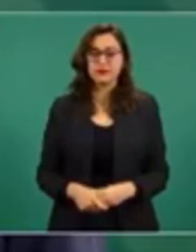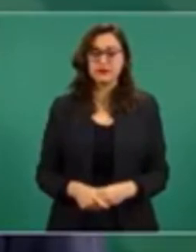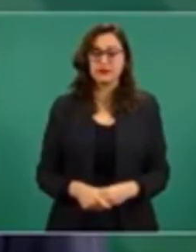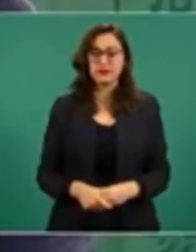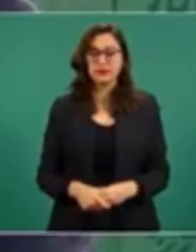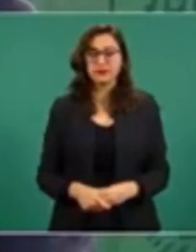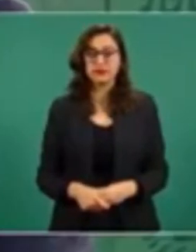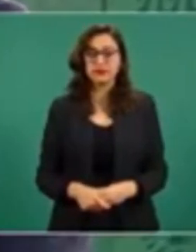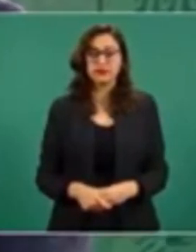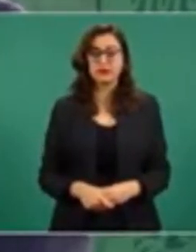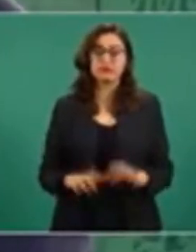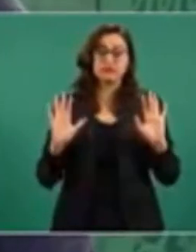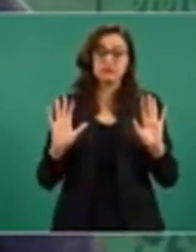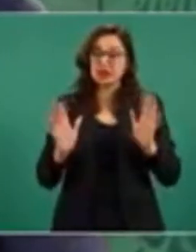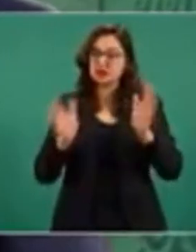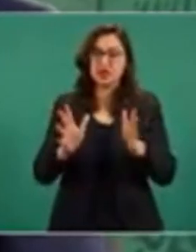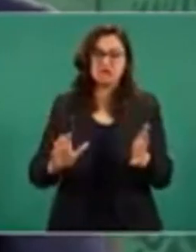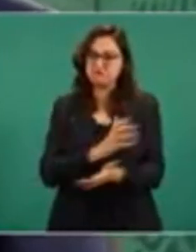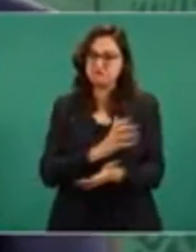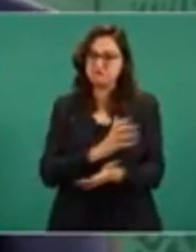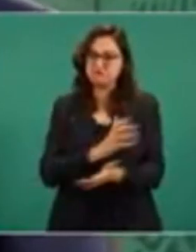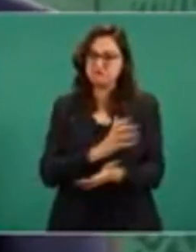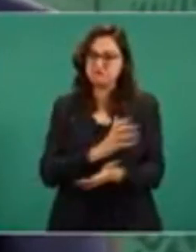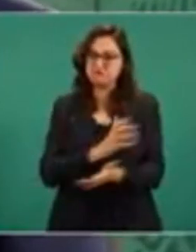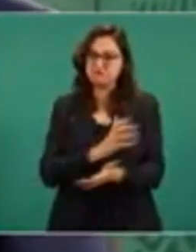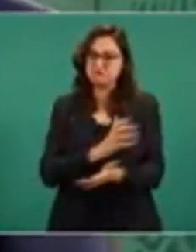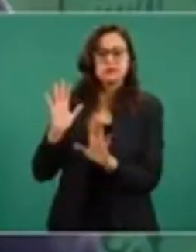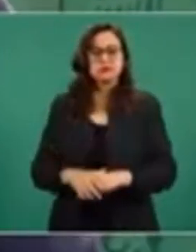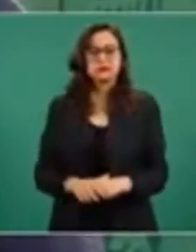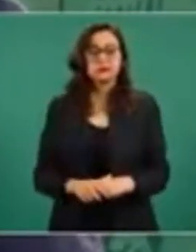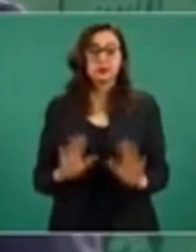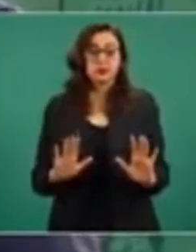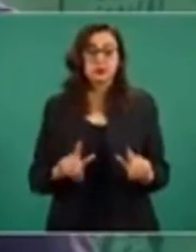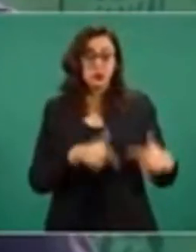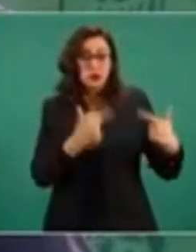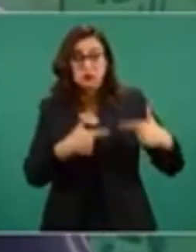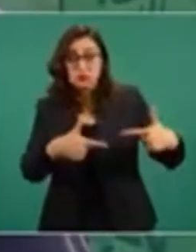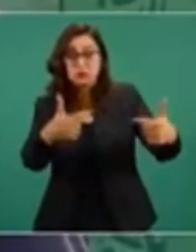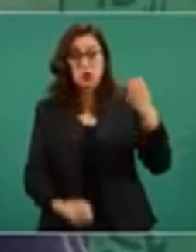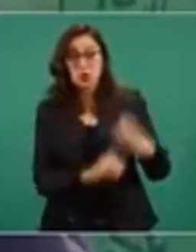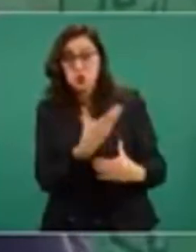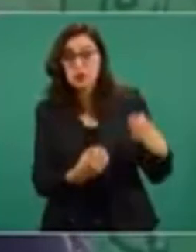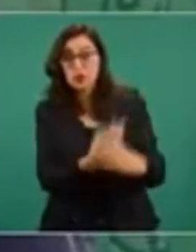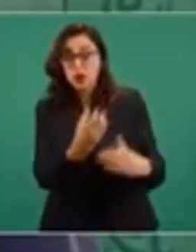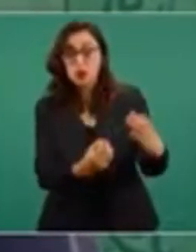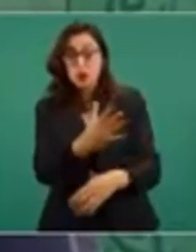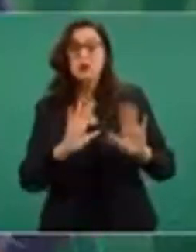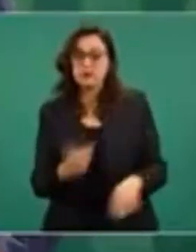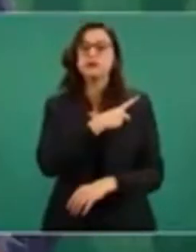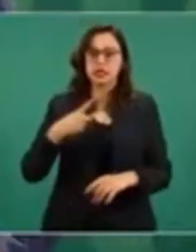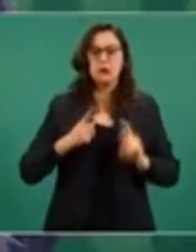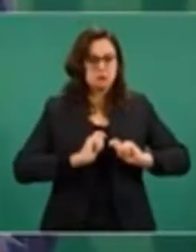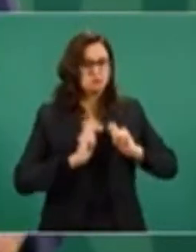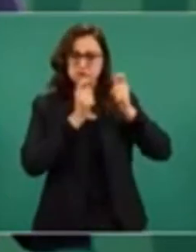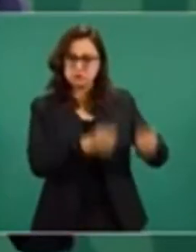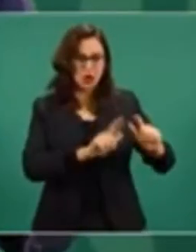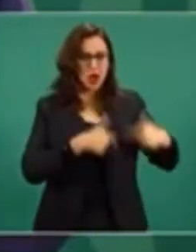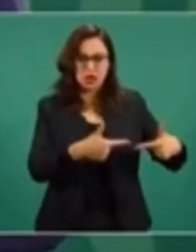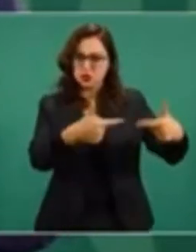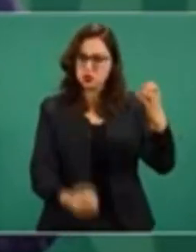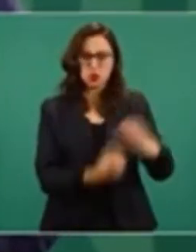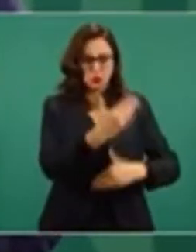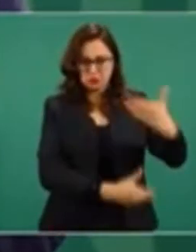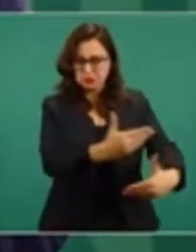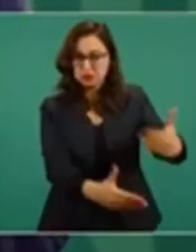Ya, considero que para entonces habré cumplido. Y vienen nuevas generaciones. Y tiene que haber relevo generacional. Por eso